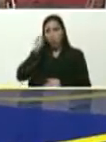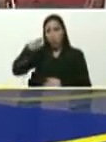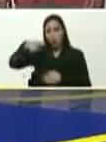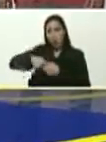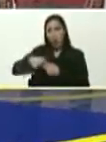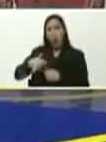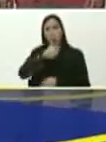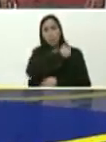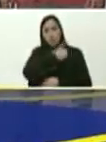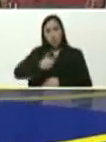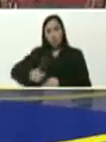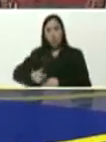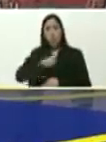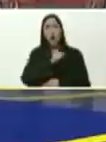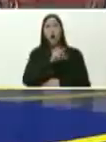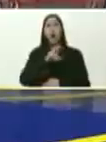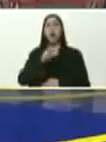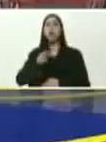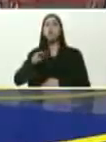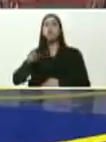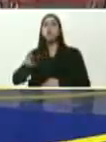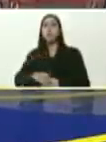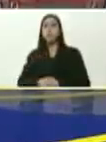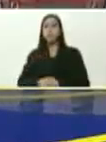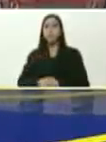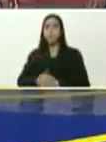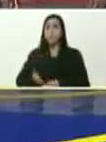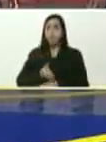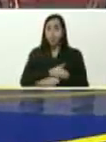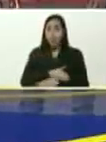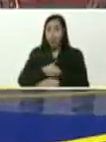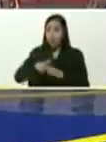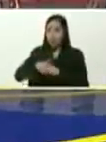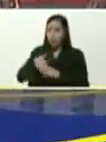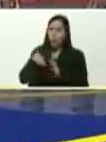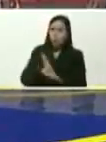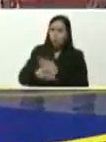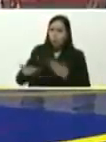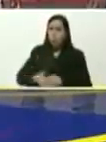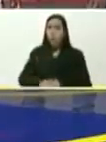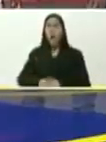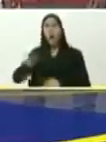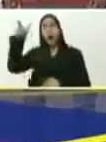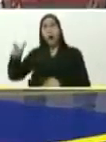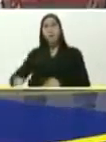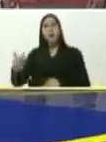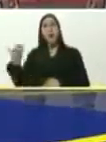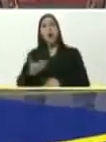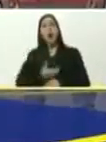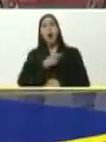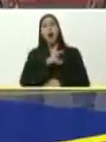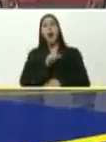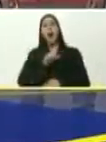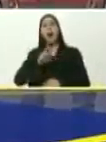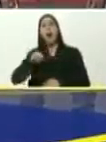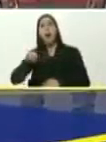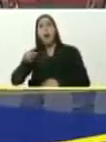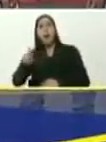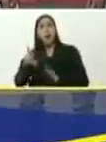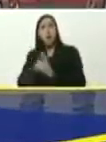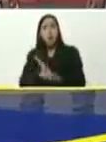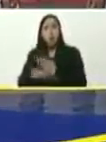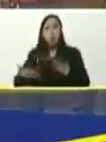Miranda, José Aranguren, lo estaba escuchando, presidente, conversar, con nuestro alcalde, José Vicente Rangel, y yo puedo dar